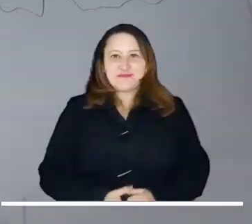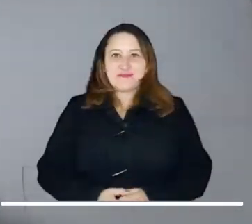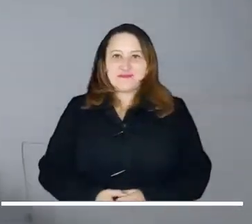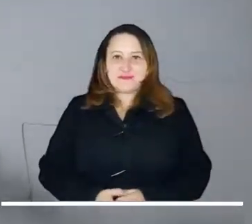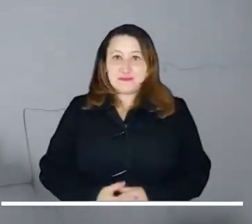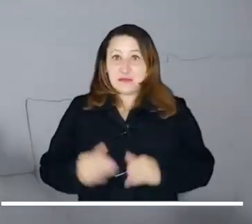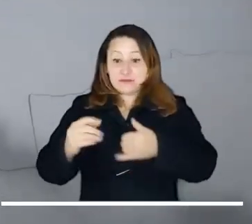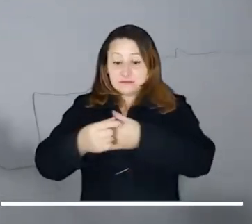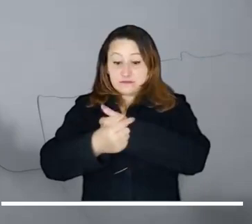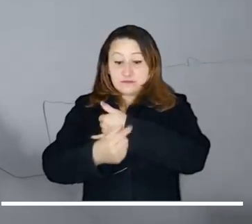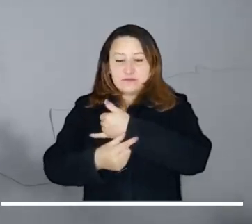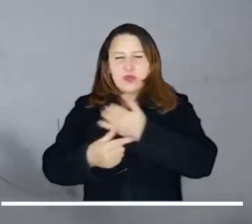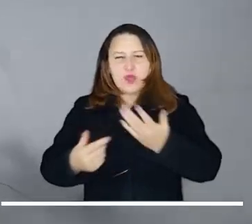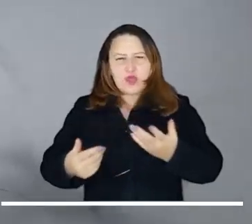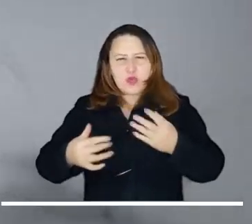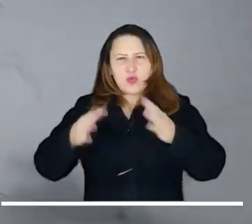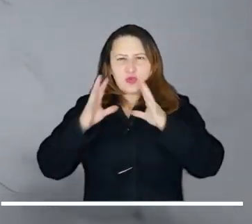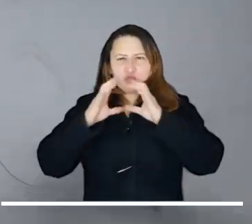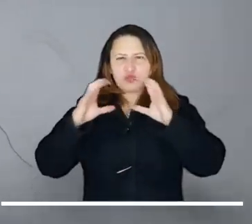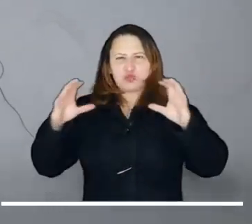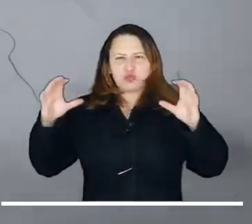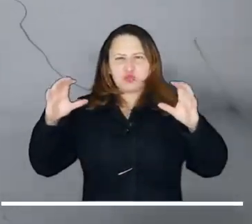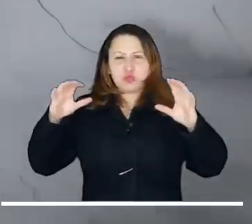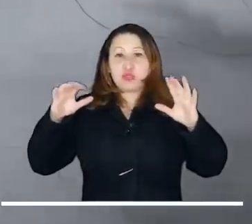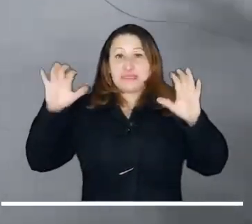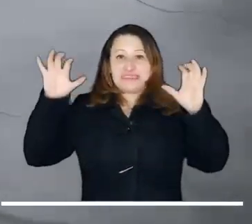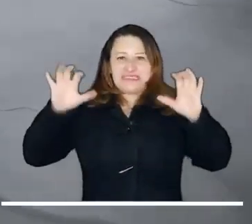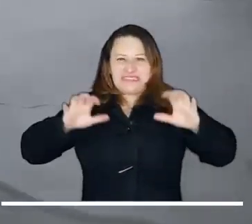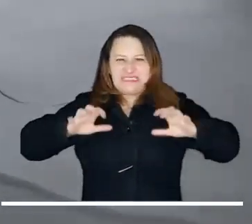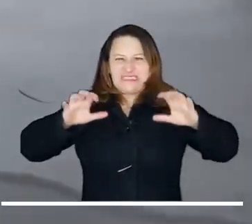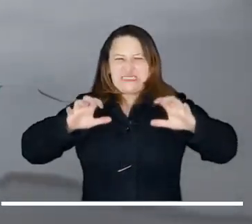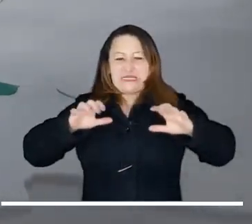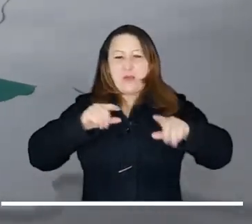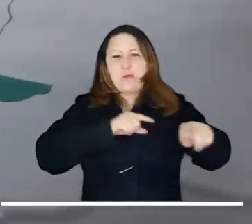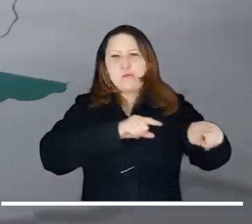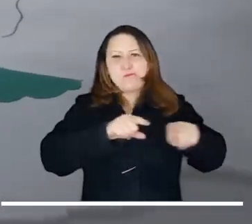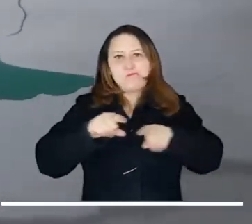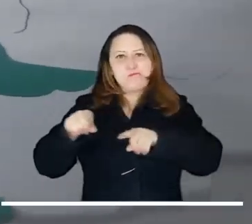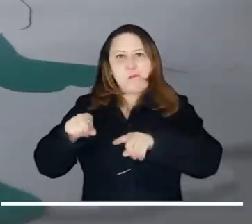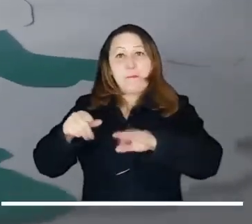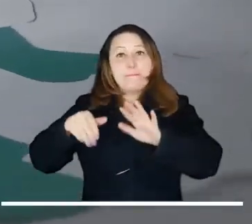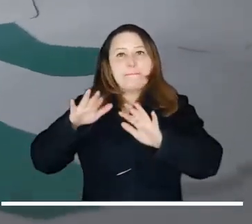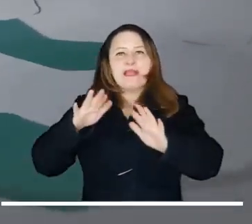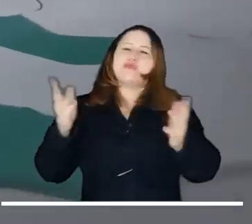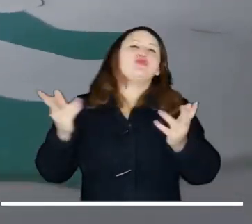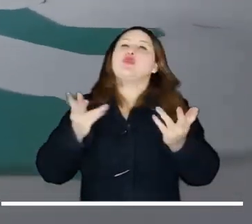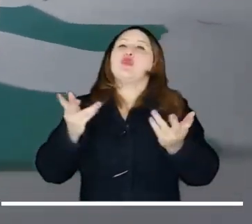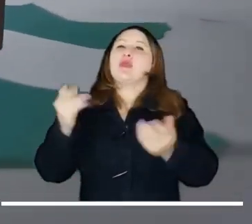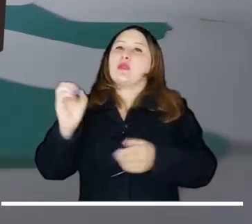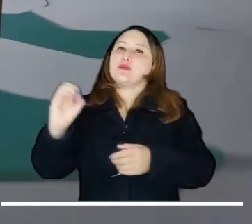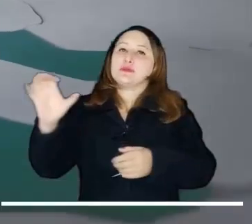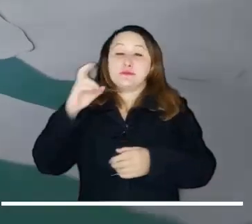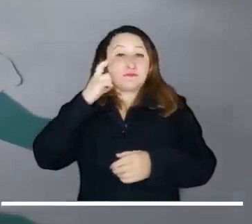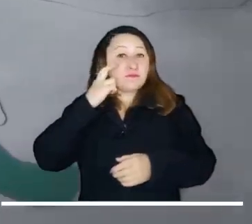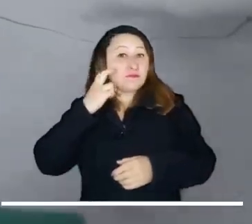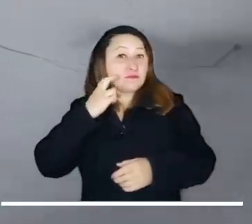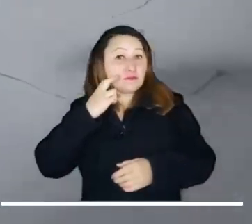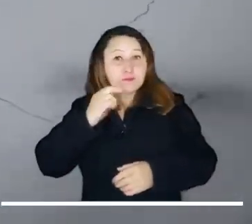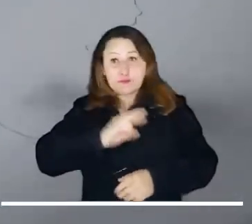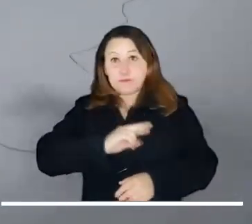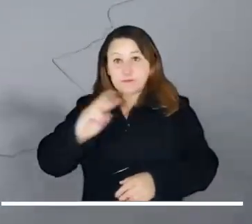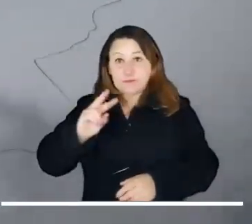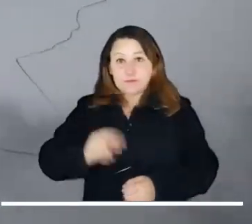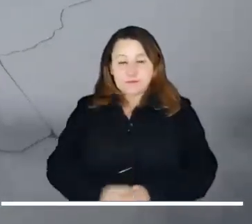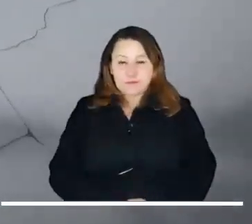En el Pacífico tendremos un cielo mayormente nublado, acompañado de lluvias localizadas, particularmente en el occidente de